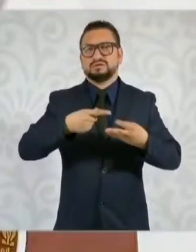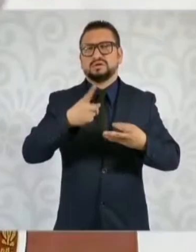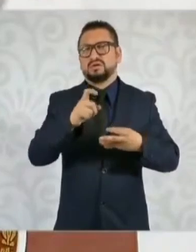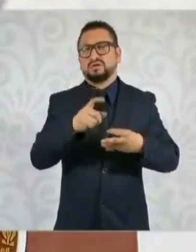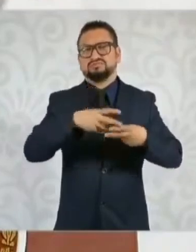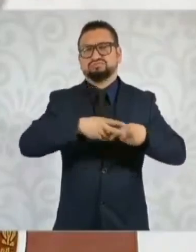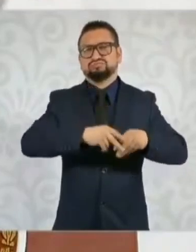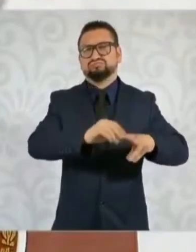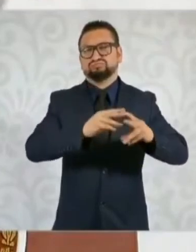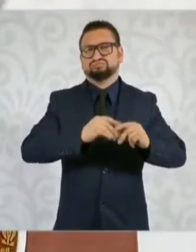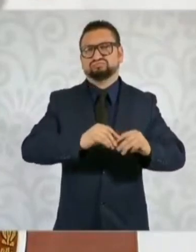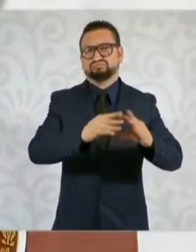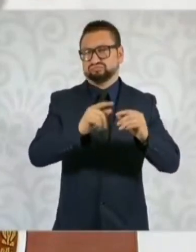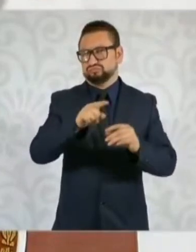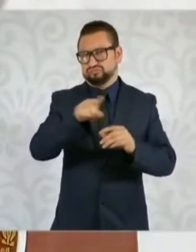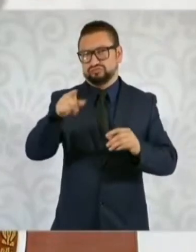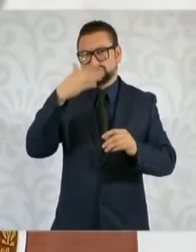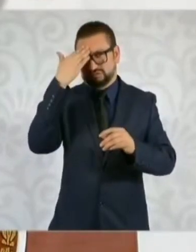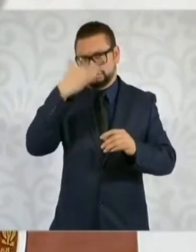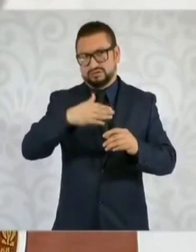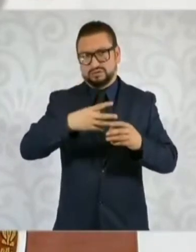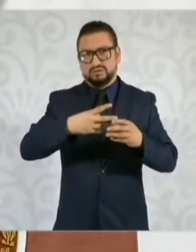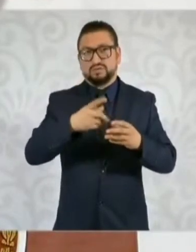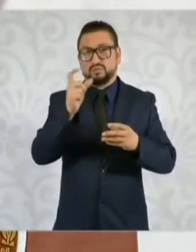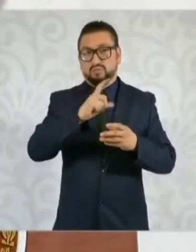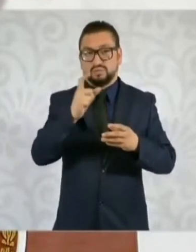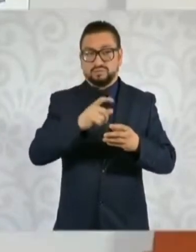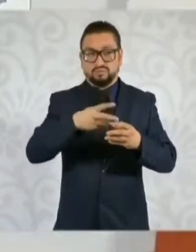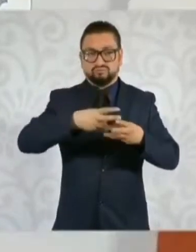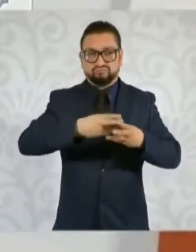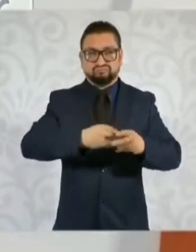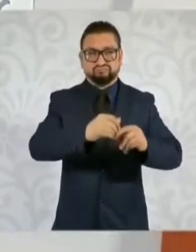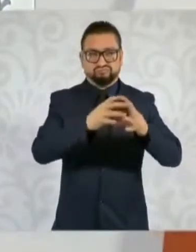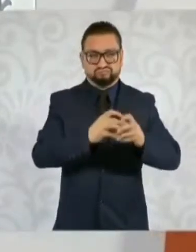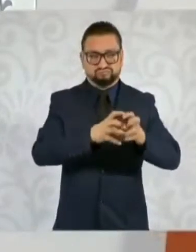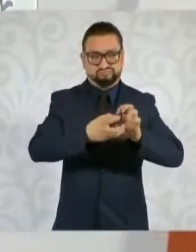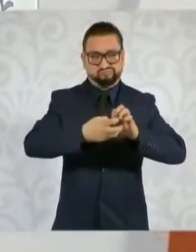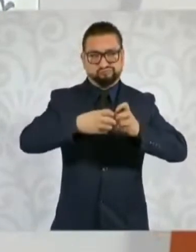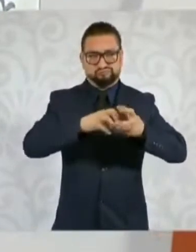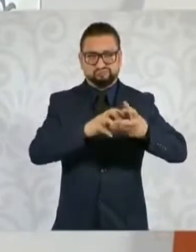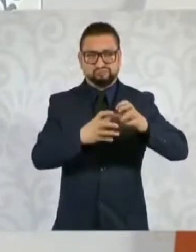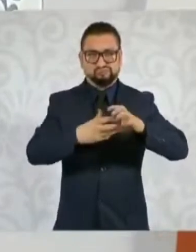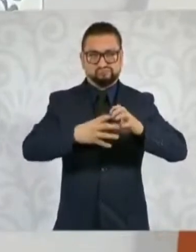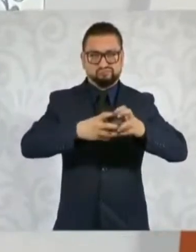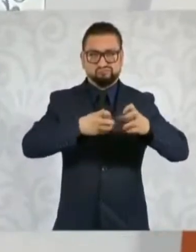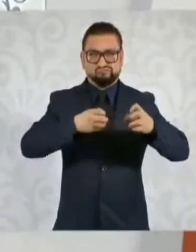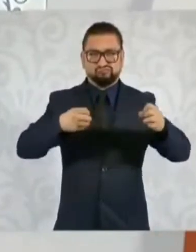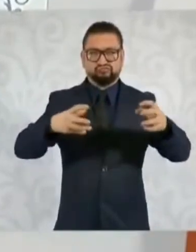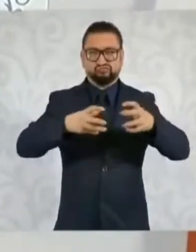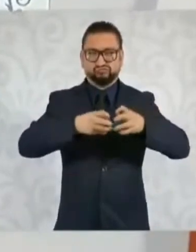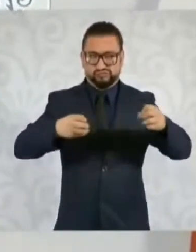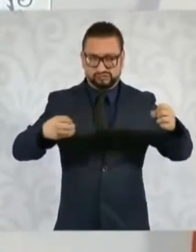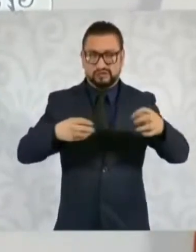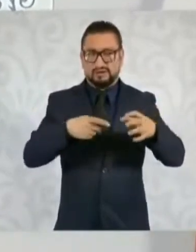El barro, ustedes saben que cuando se moja, pues se expande, es chicloso.